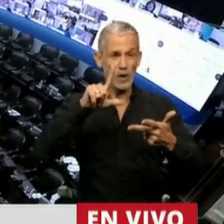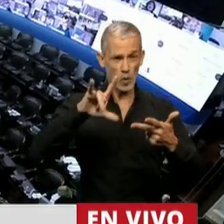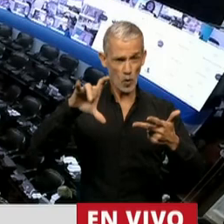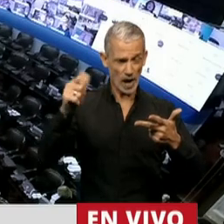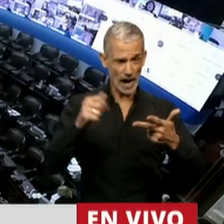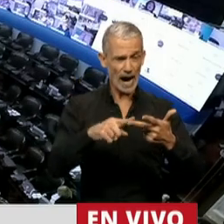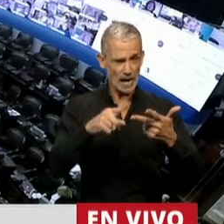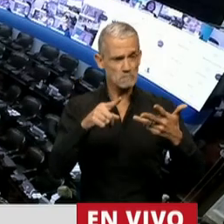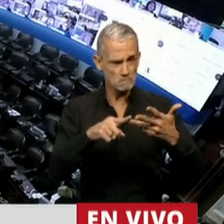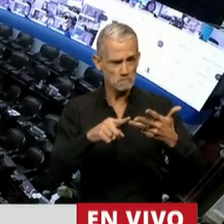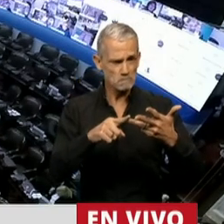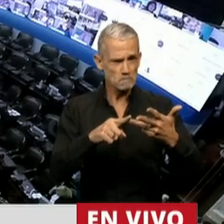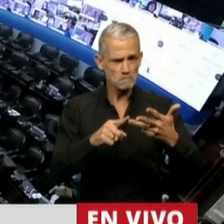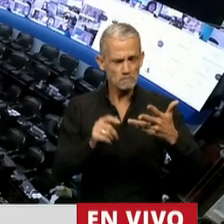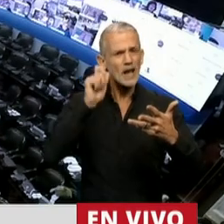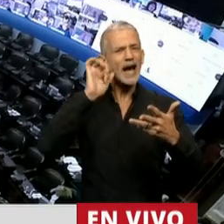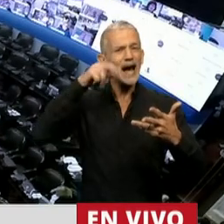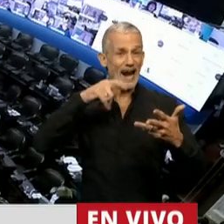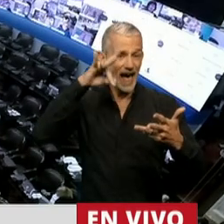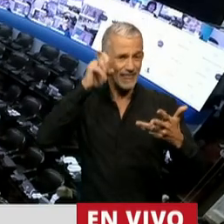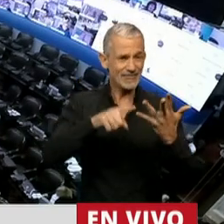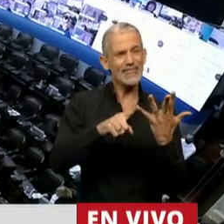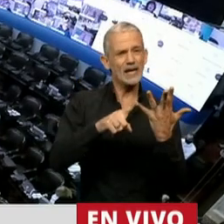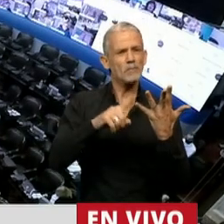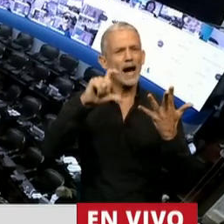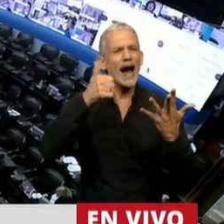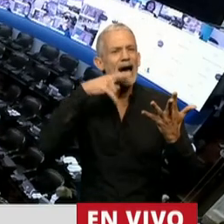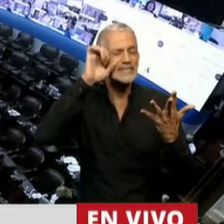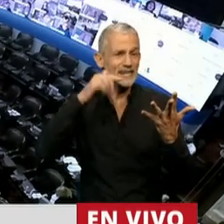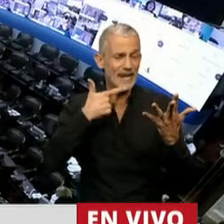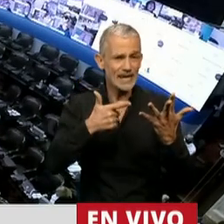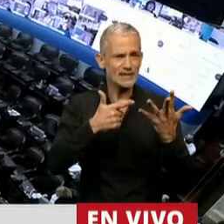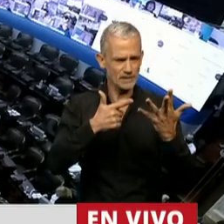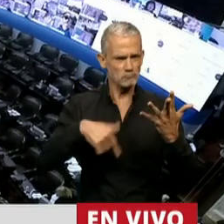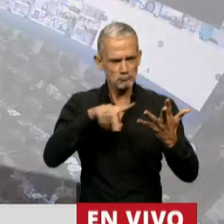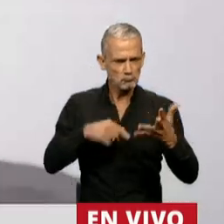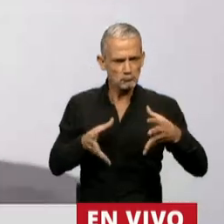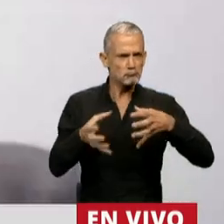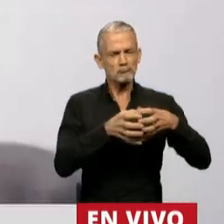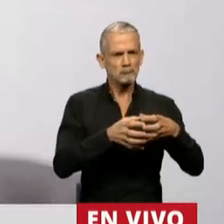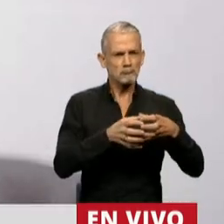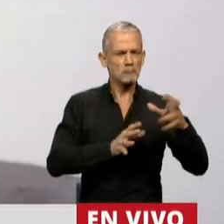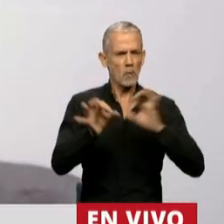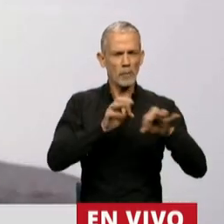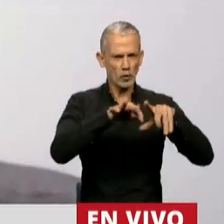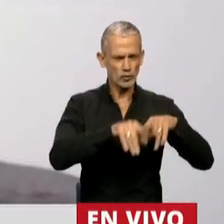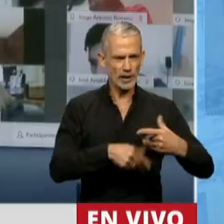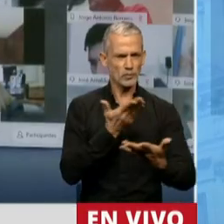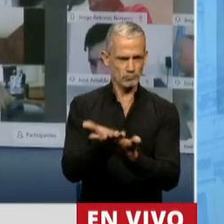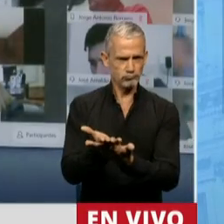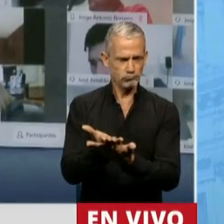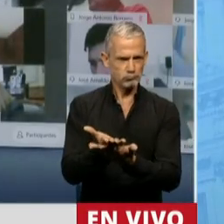Martín Grande, Eduardo Páceres, Gustavo Eyn. Bueno, aclaro en principio,